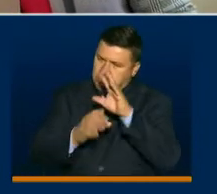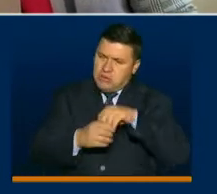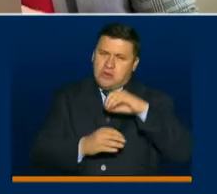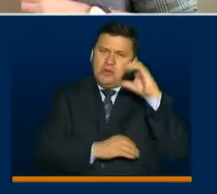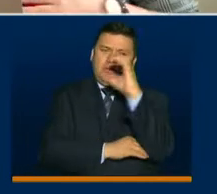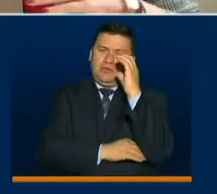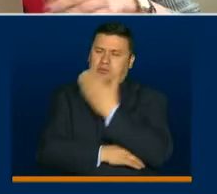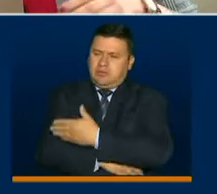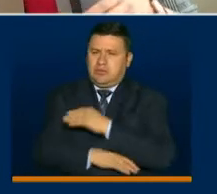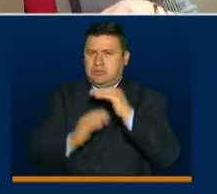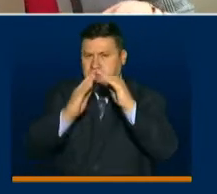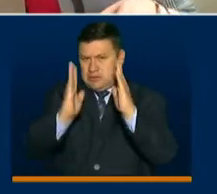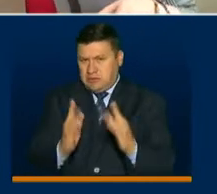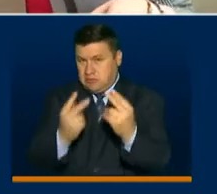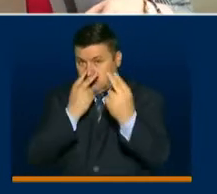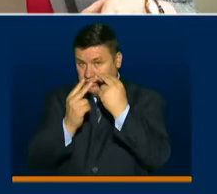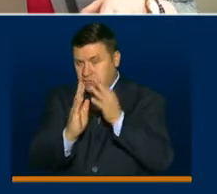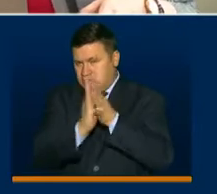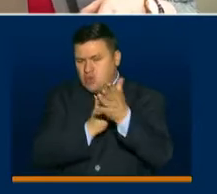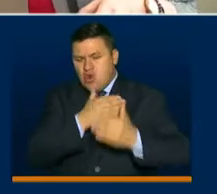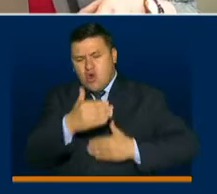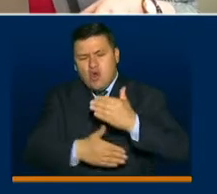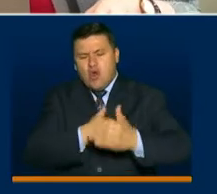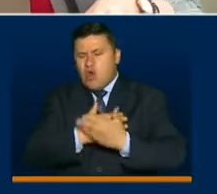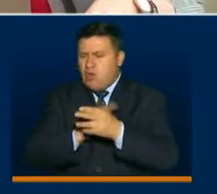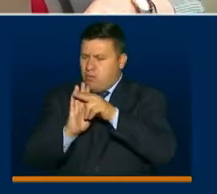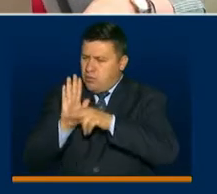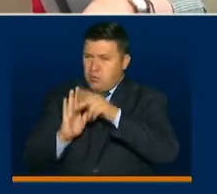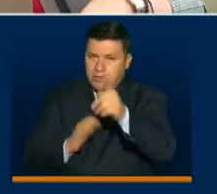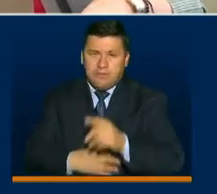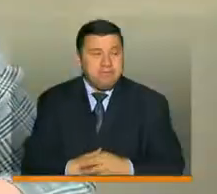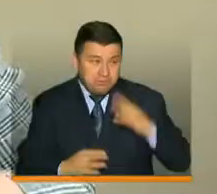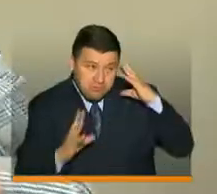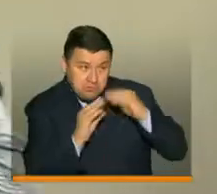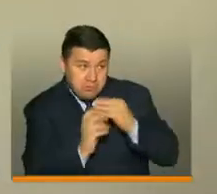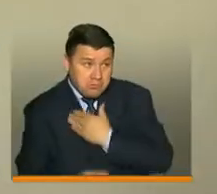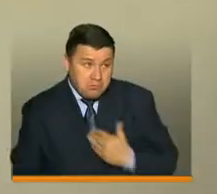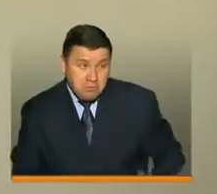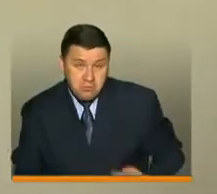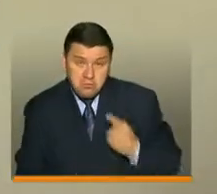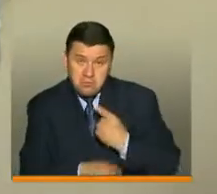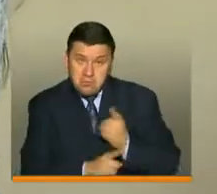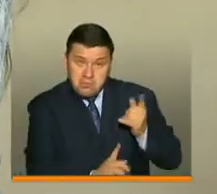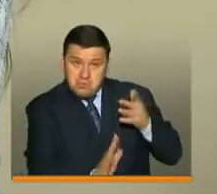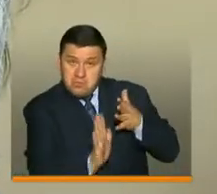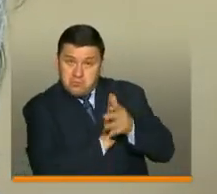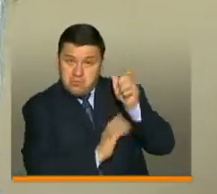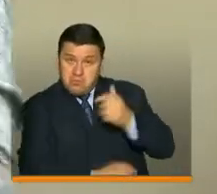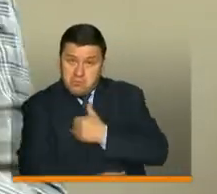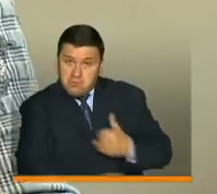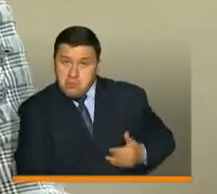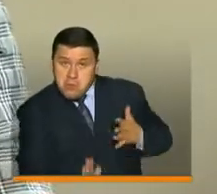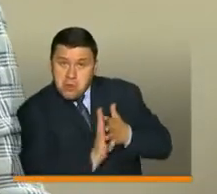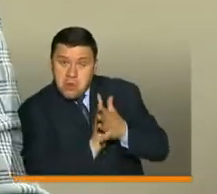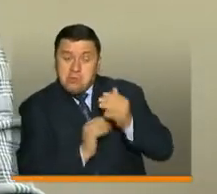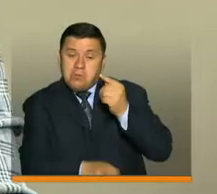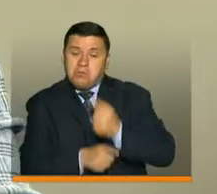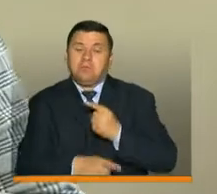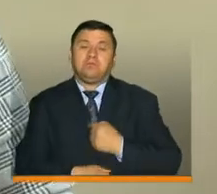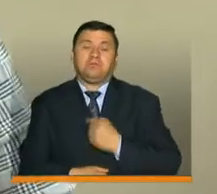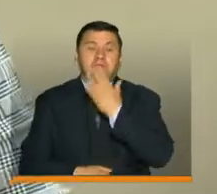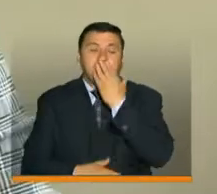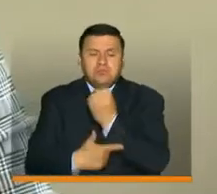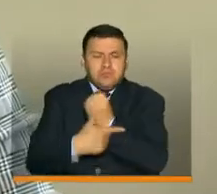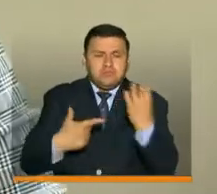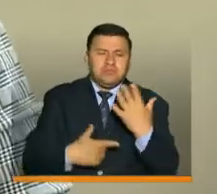colombianos en sus casas cómo avanzamos con estas medidas. De acuerdo, presidente. Como usted le ha contado a los colombianos, tenemos un